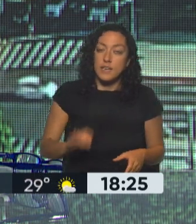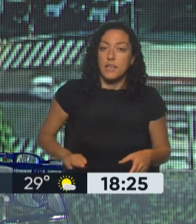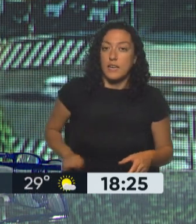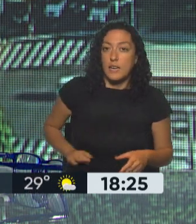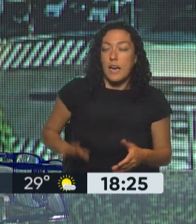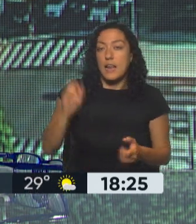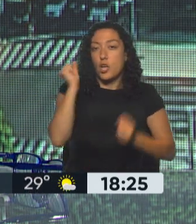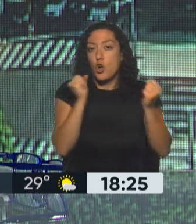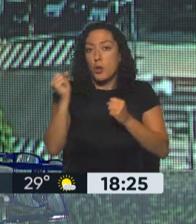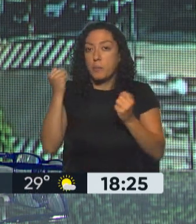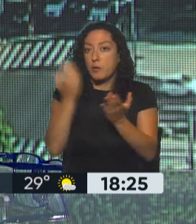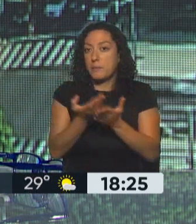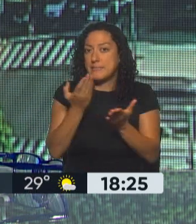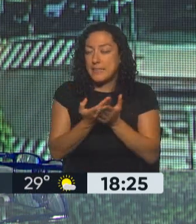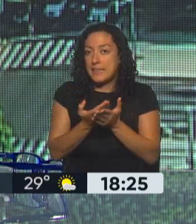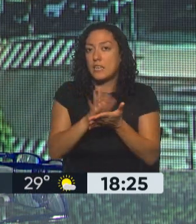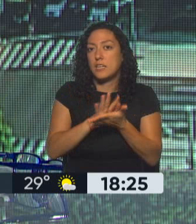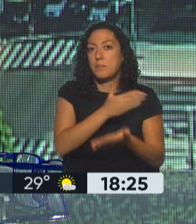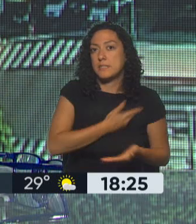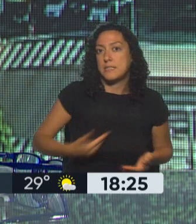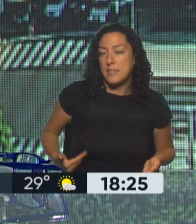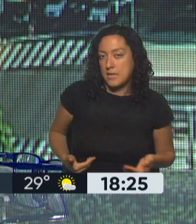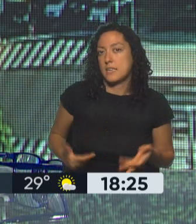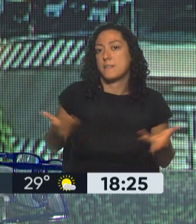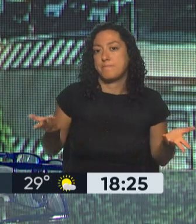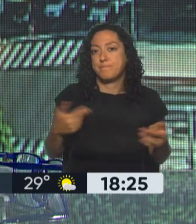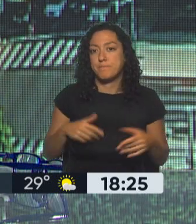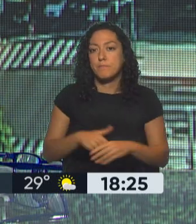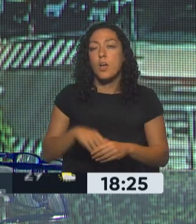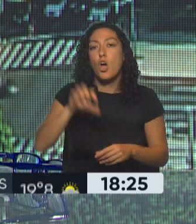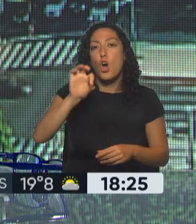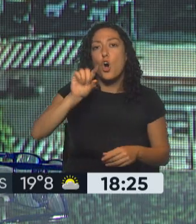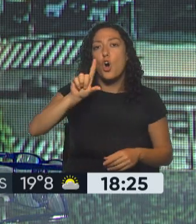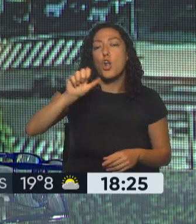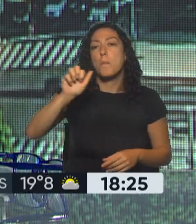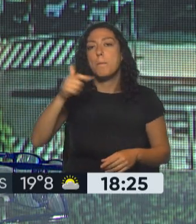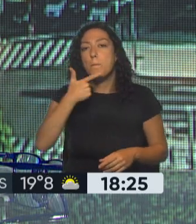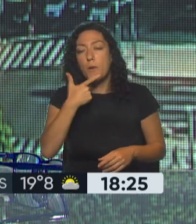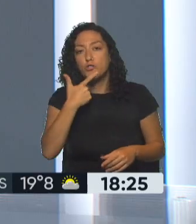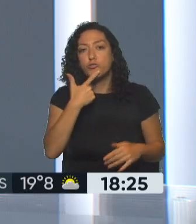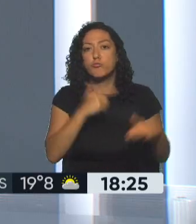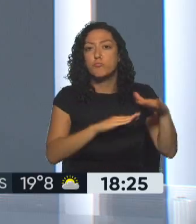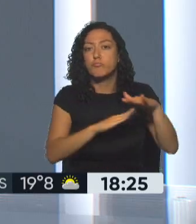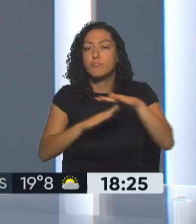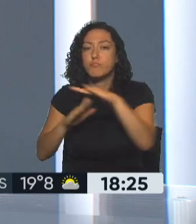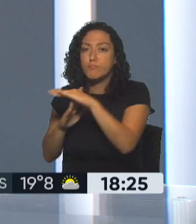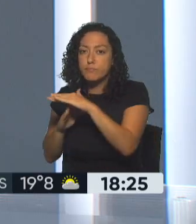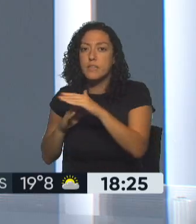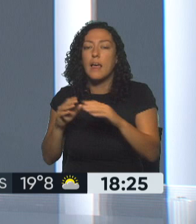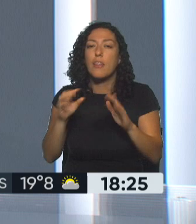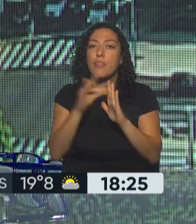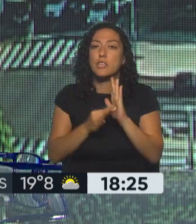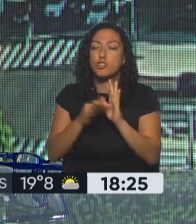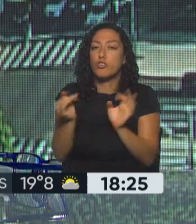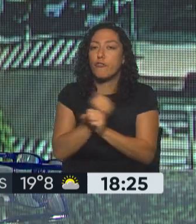diferentes temas en la agenda. ¿Tomó algún contacto hoy Juan Manuel Olmos con alguno de los referentes? Fue quien confirmó los datos, además. No sé